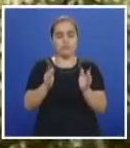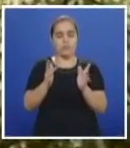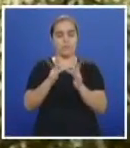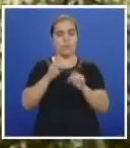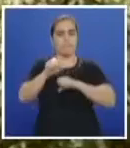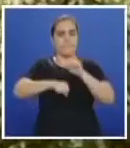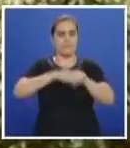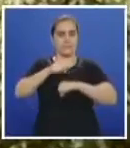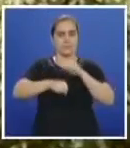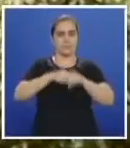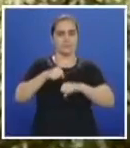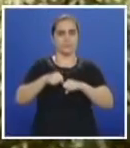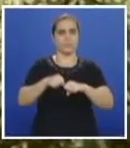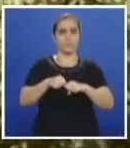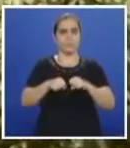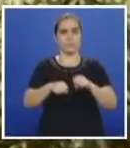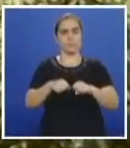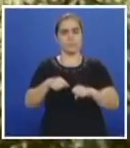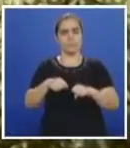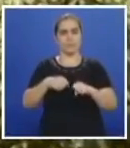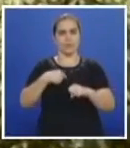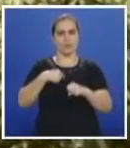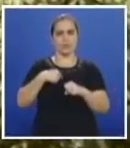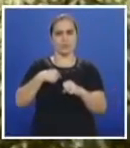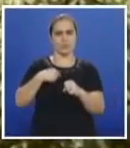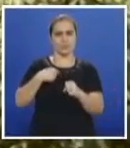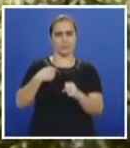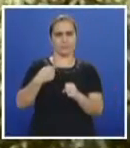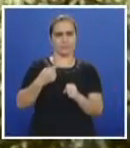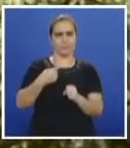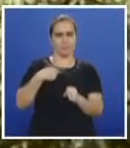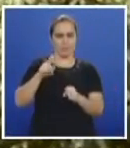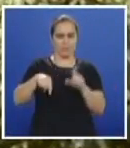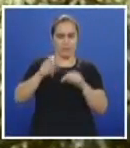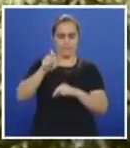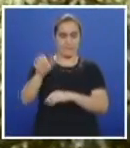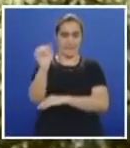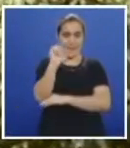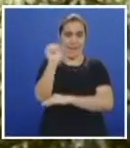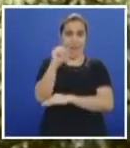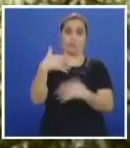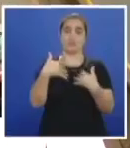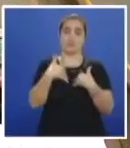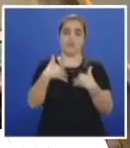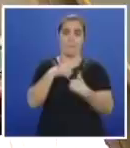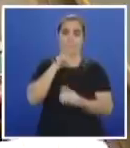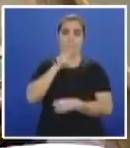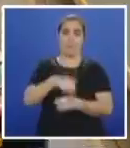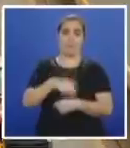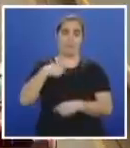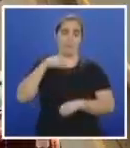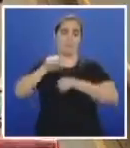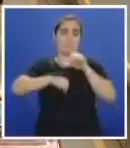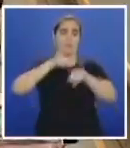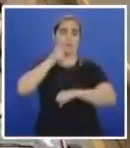y llegamos directamente aquí, o llego aquí directamente, pero la gente que entra en carro sufre bastante la llegada.